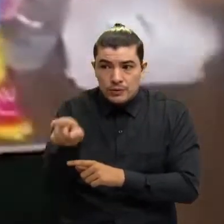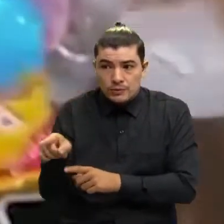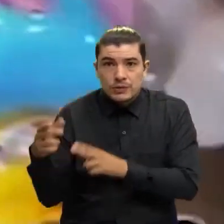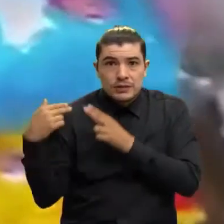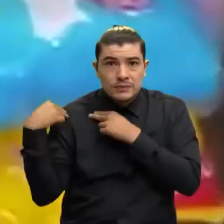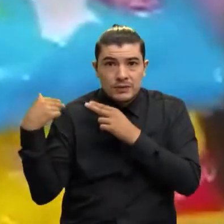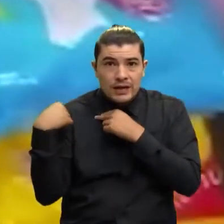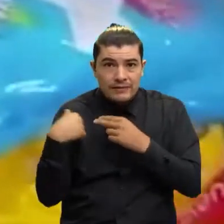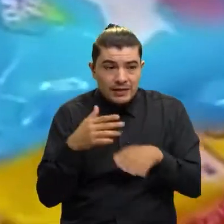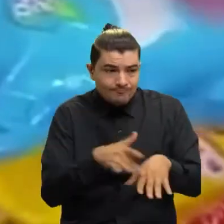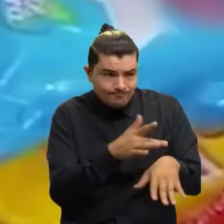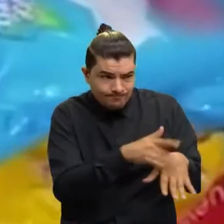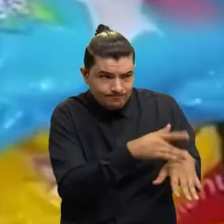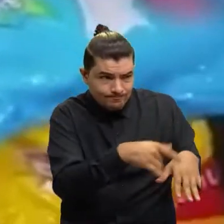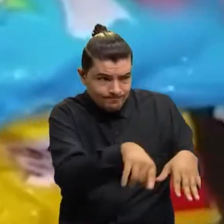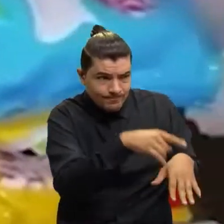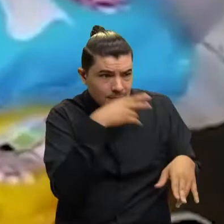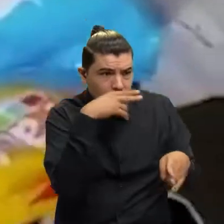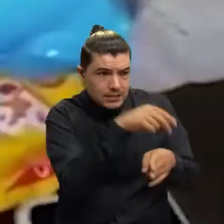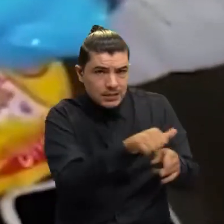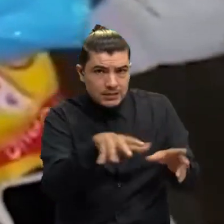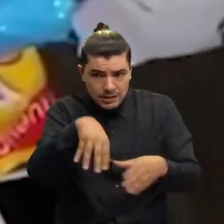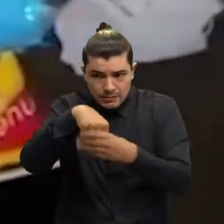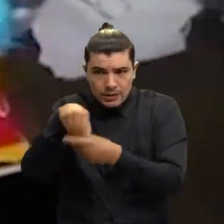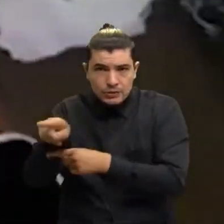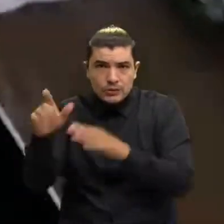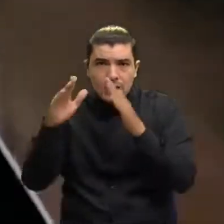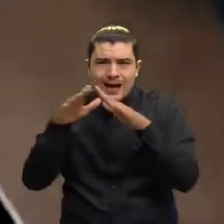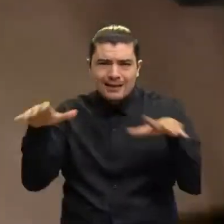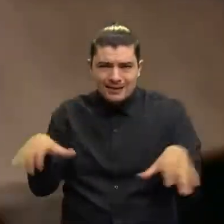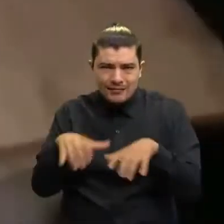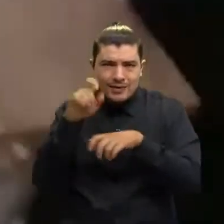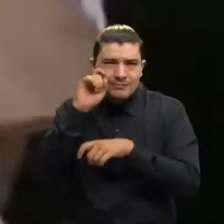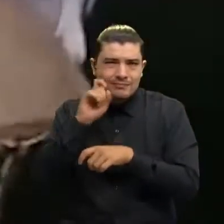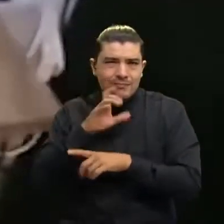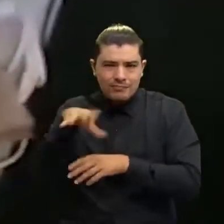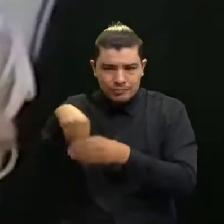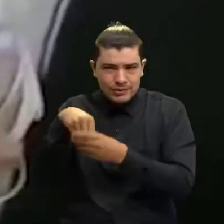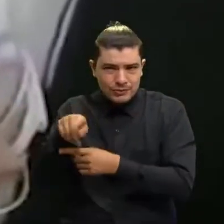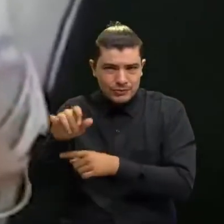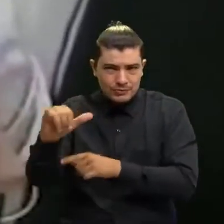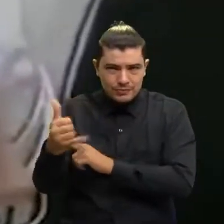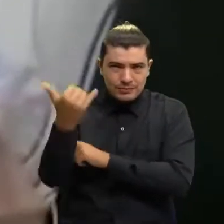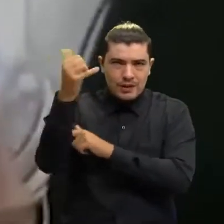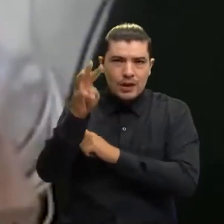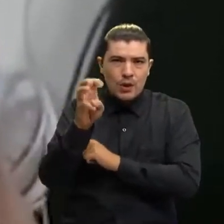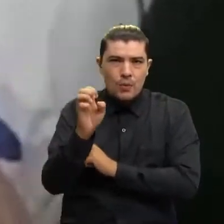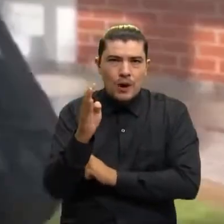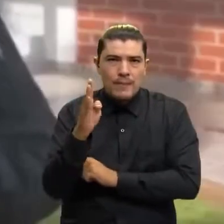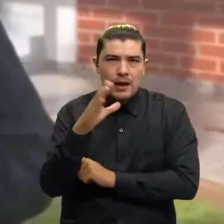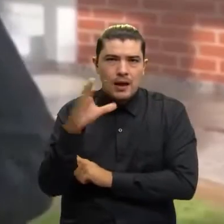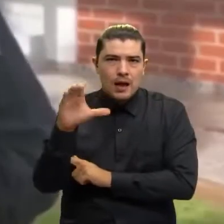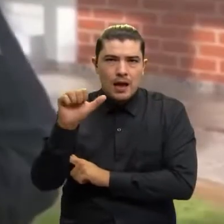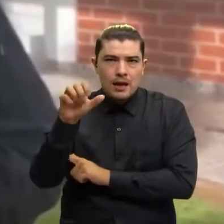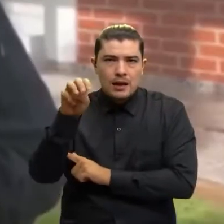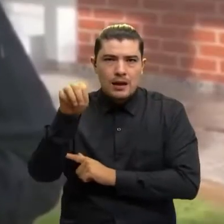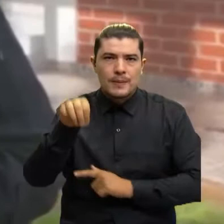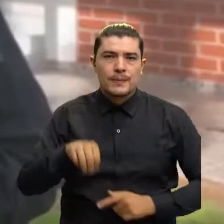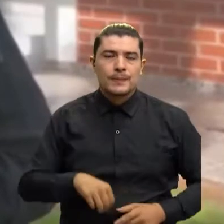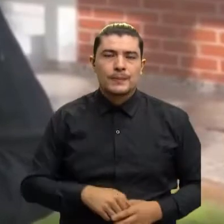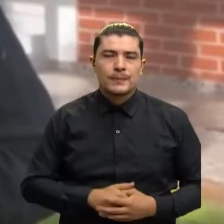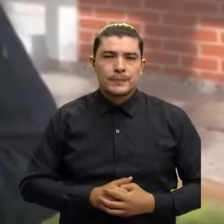para lucrarse con ellas a través de las actividades sexuales que se realizan en estos sitios. Se produce el rescate